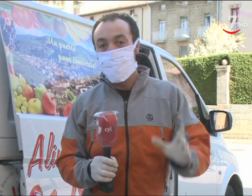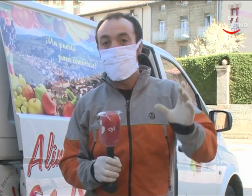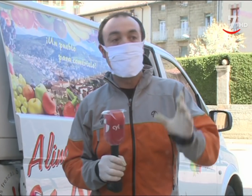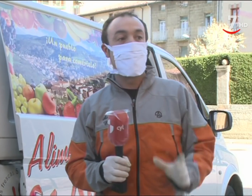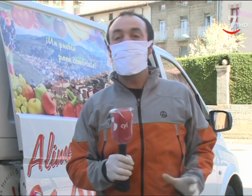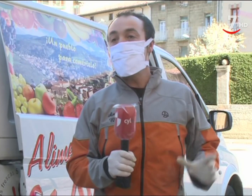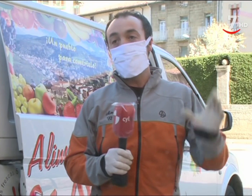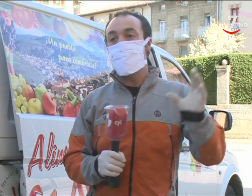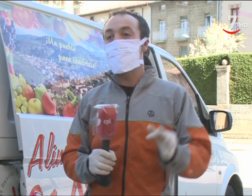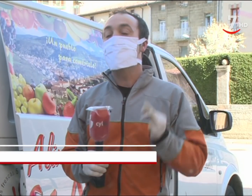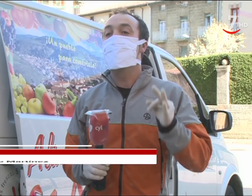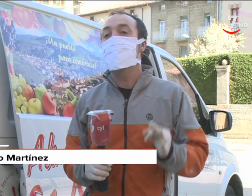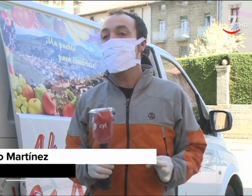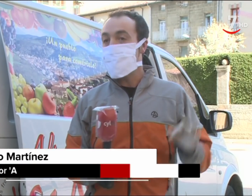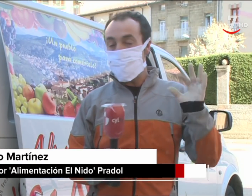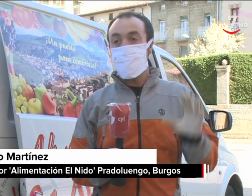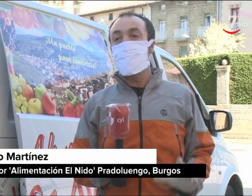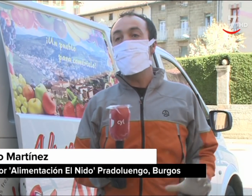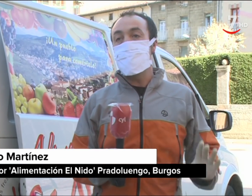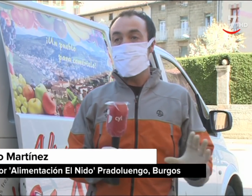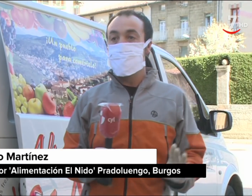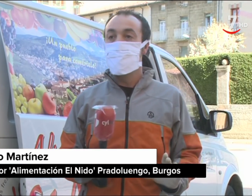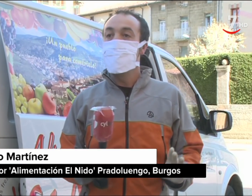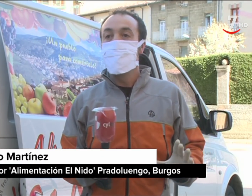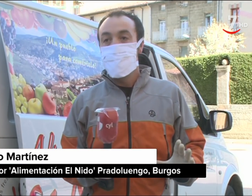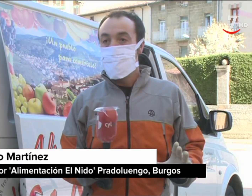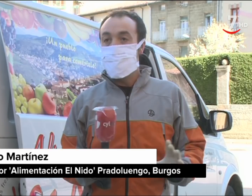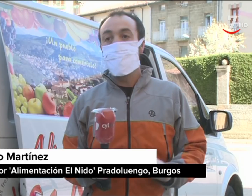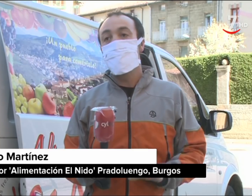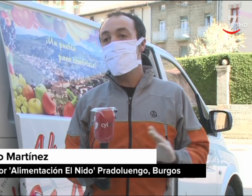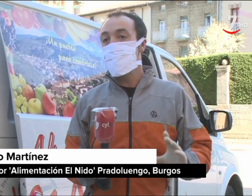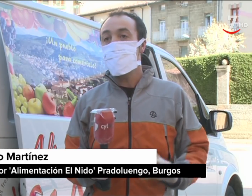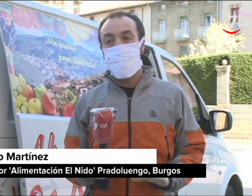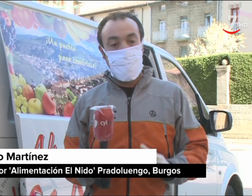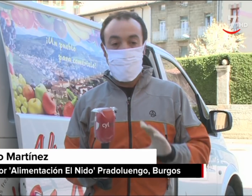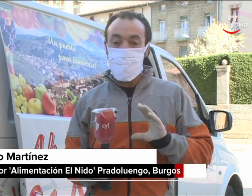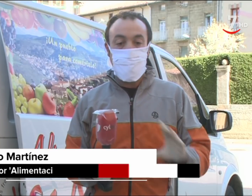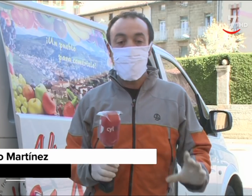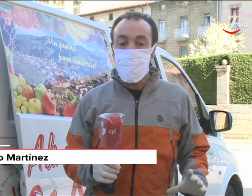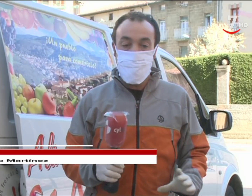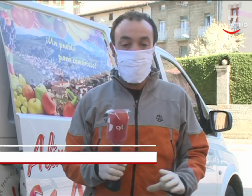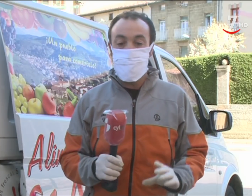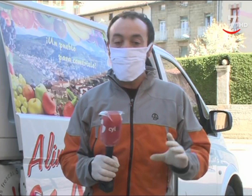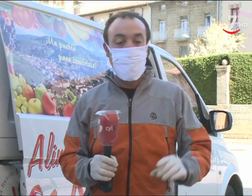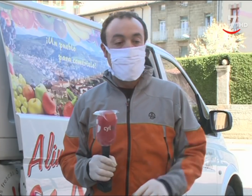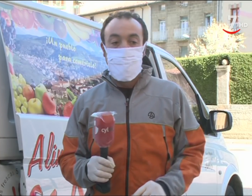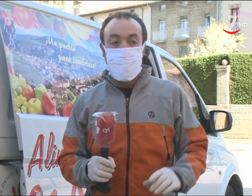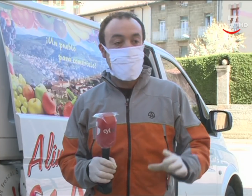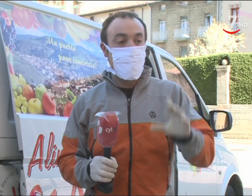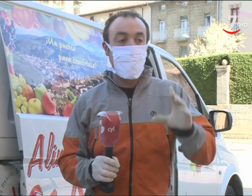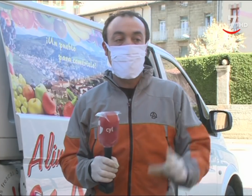El compañero llevamos tres semanas, 14 horas diarias, haciendo lo que podemos de corazón y llevando,